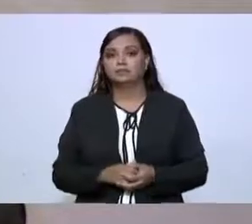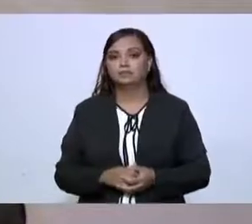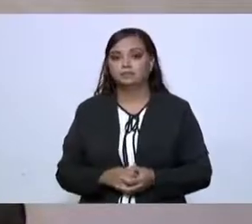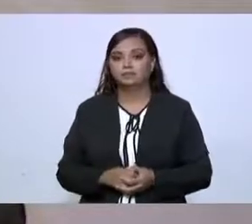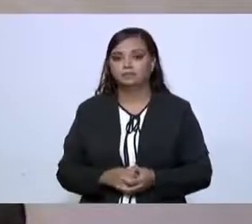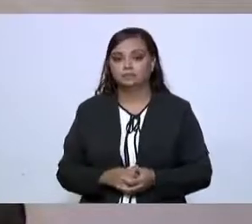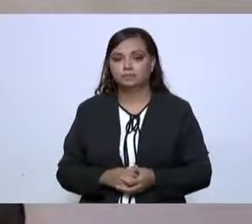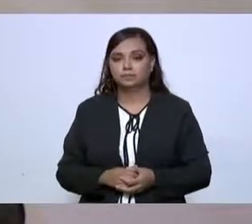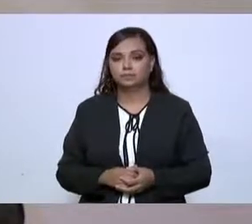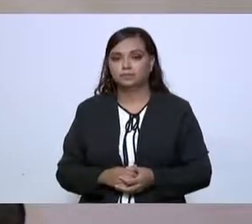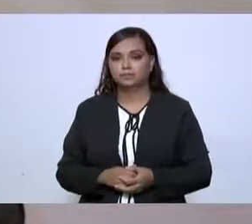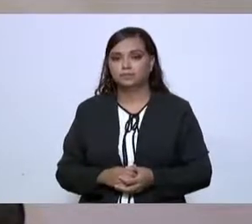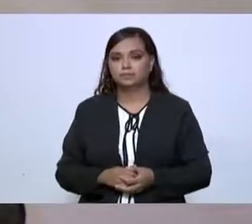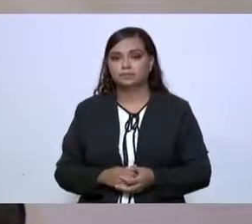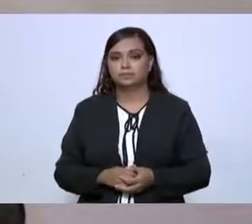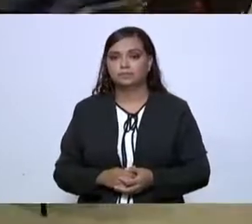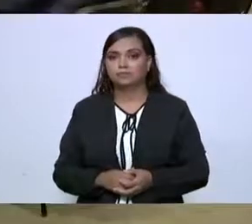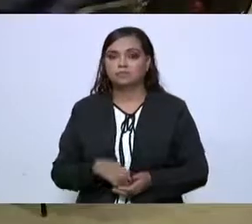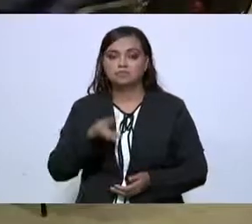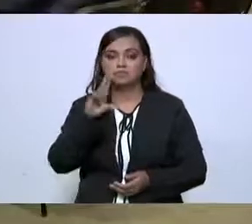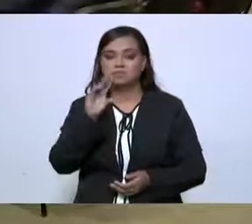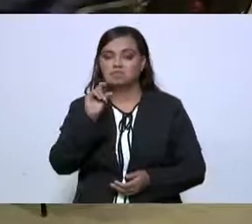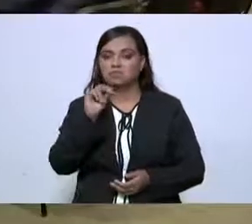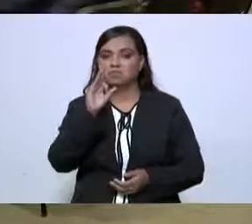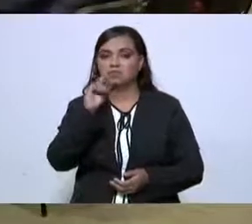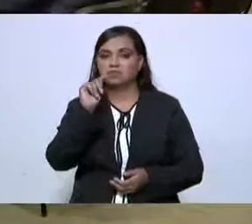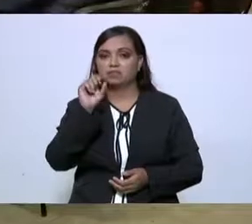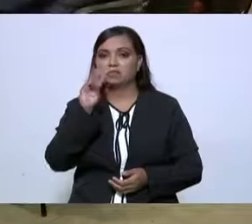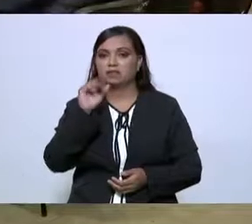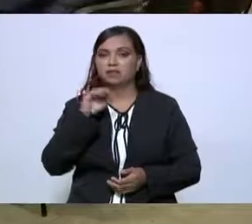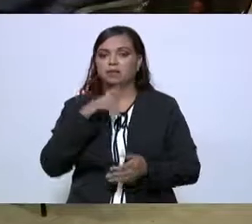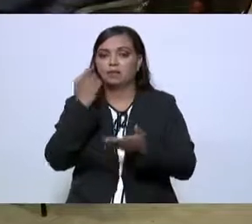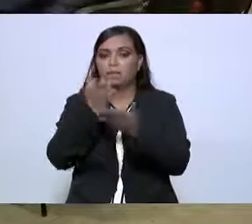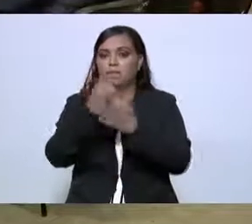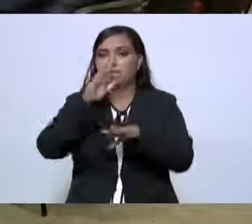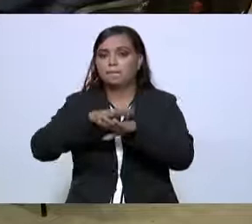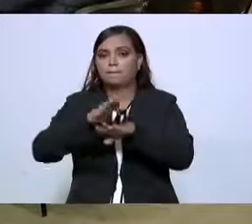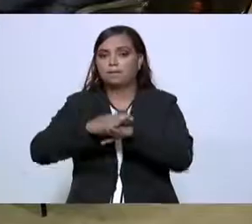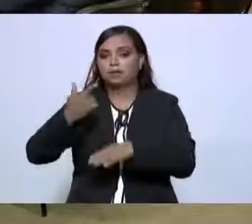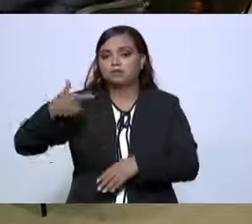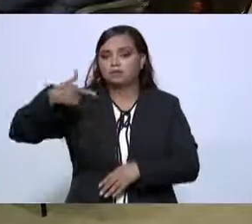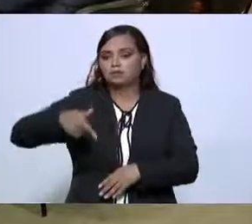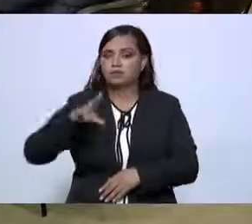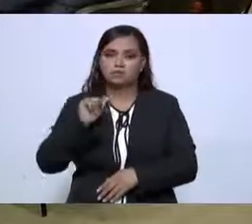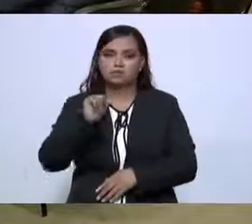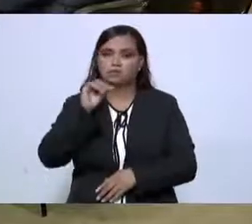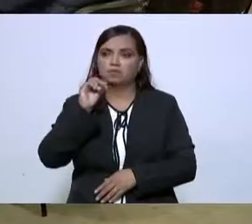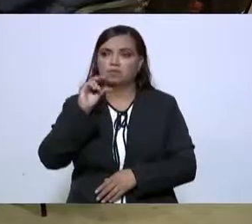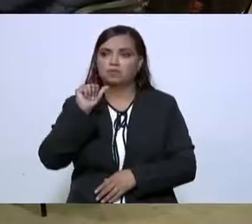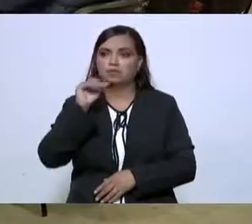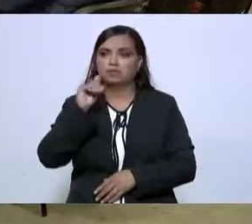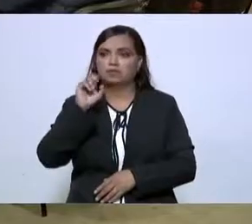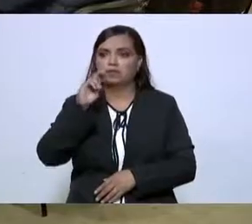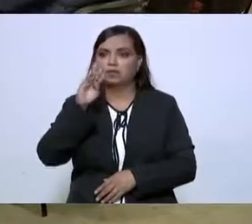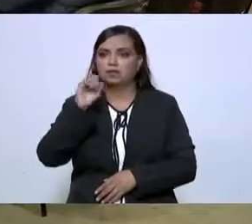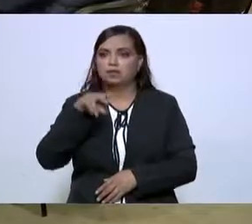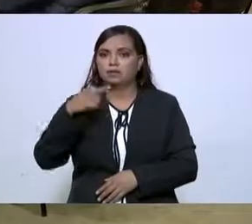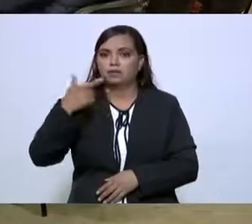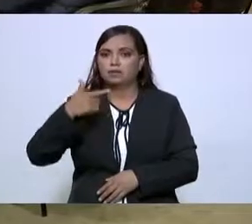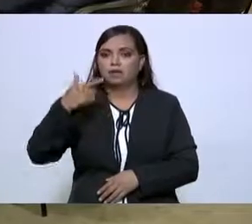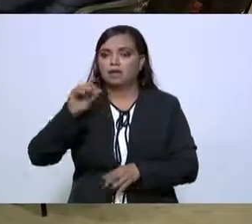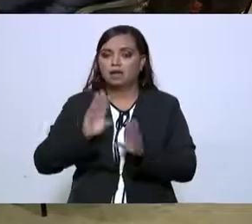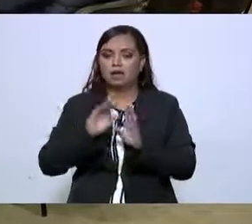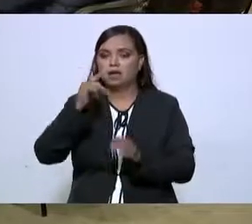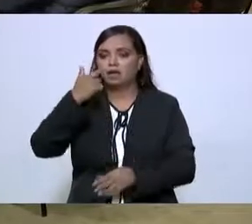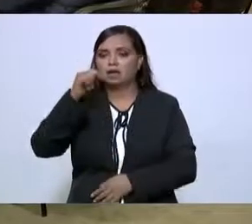no afectaba que aumentaran el precio de las gasolinas, que no afectaban los gasolinazos, porque la mayoría de